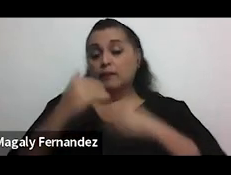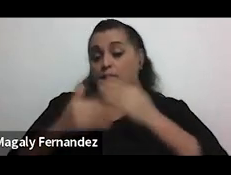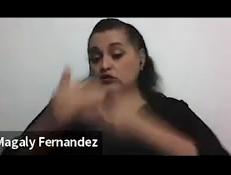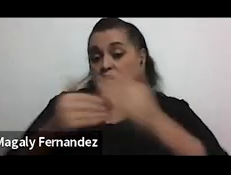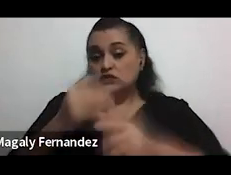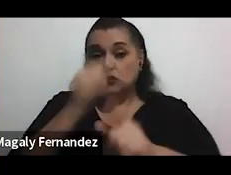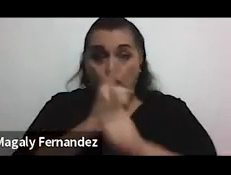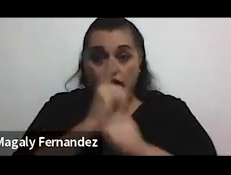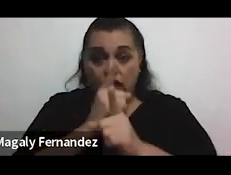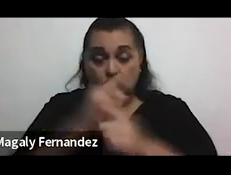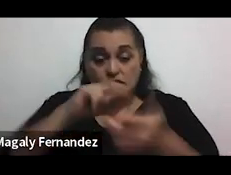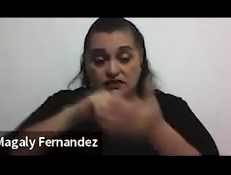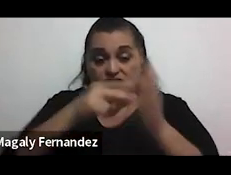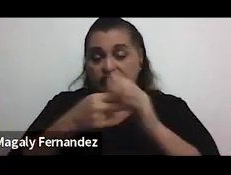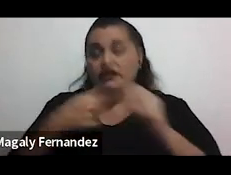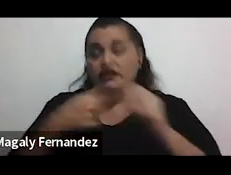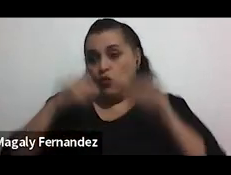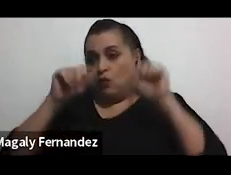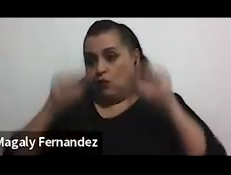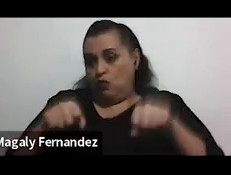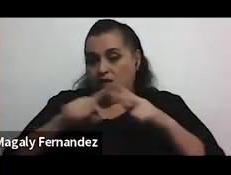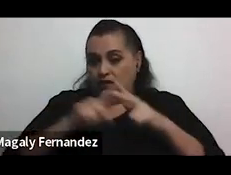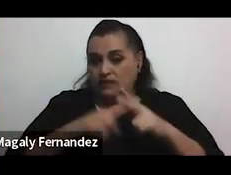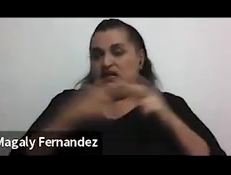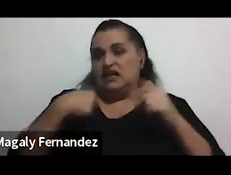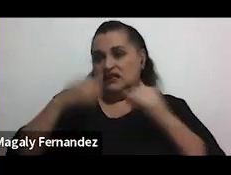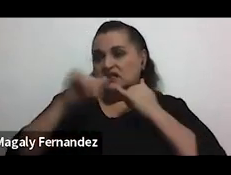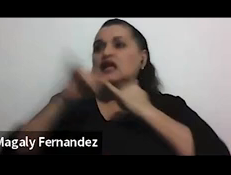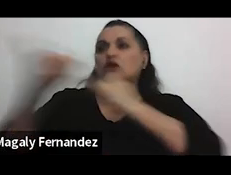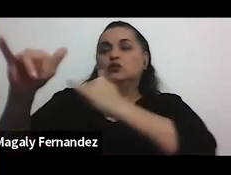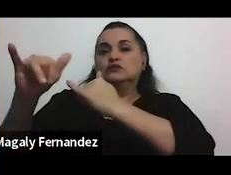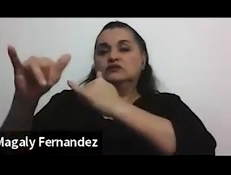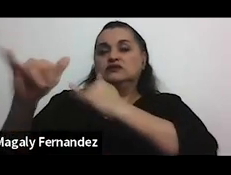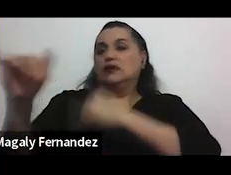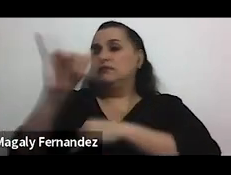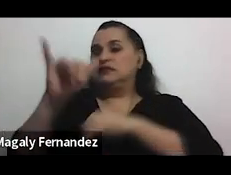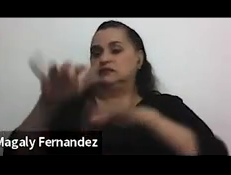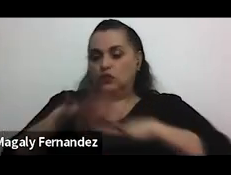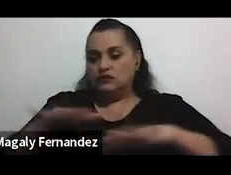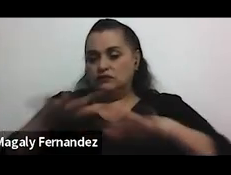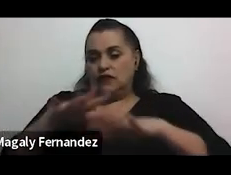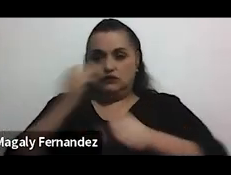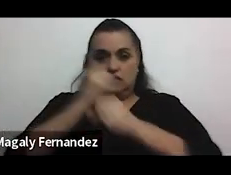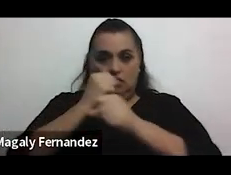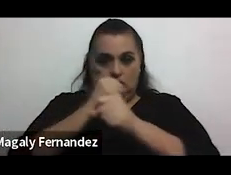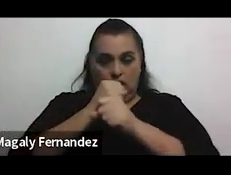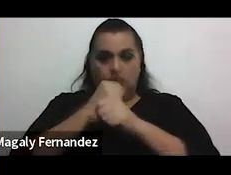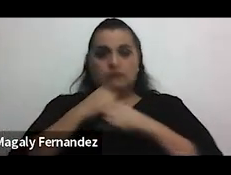implica que una pueda inicialmente poner la denuncia en su mismo espacio laboral por esta